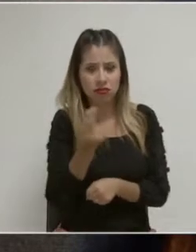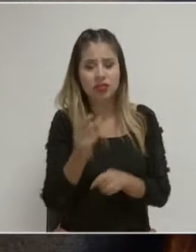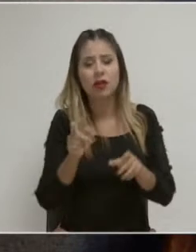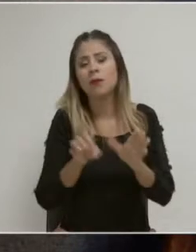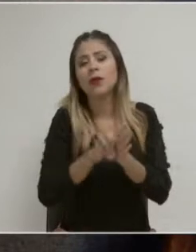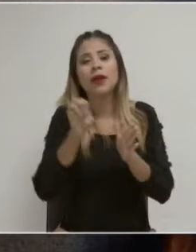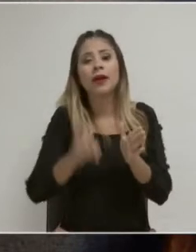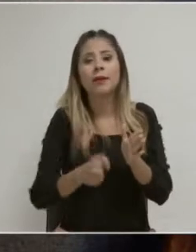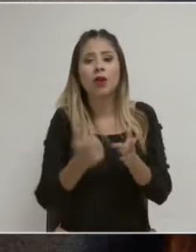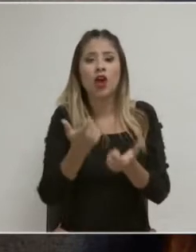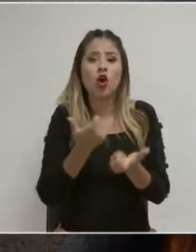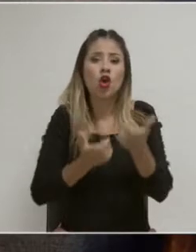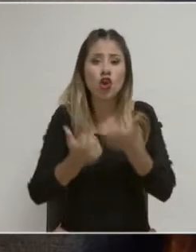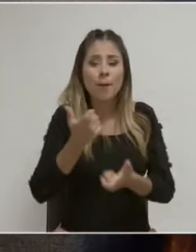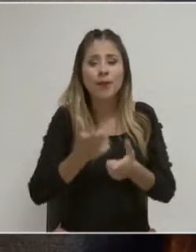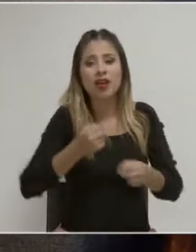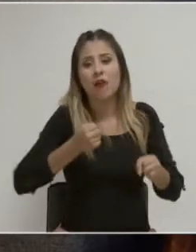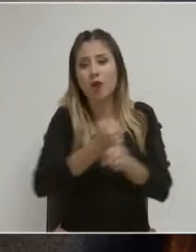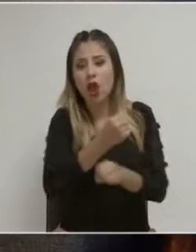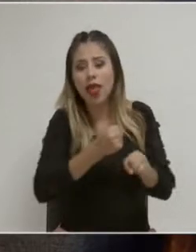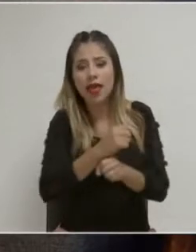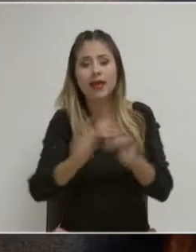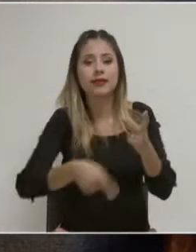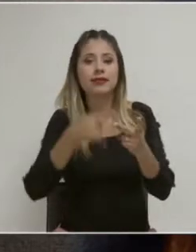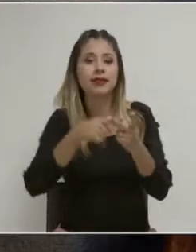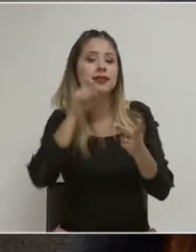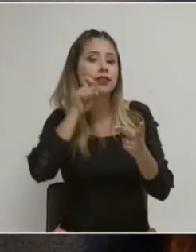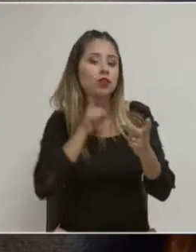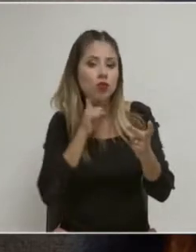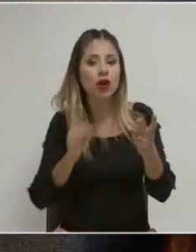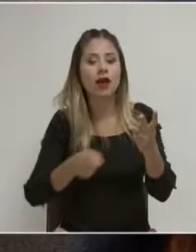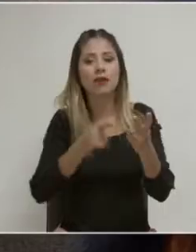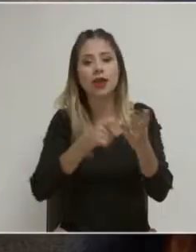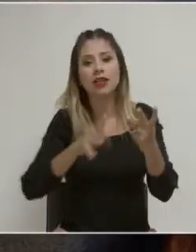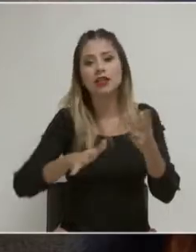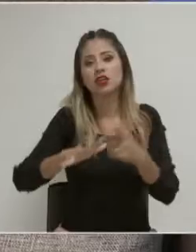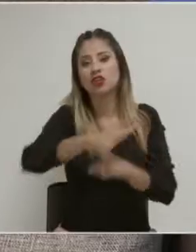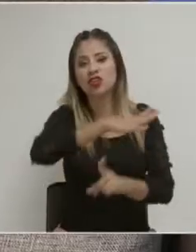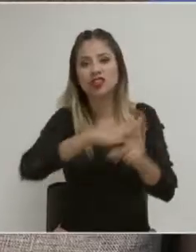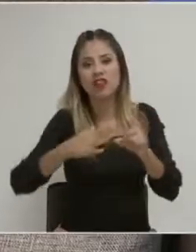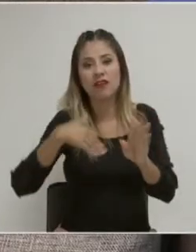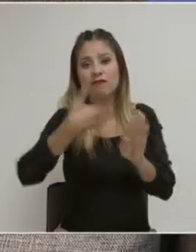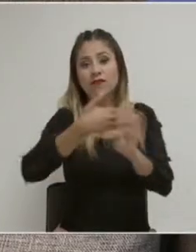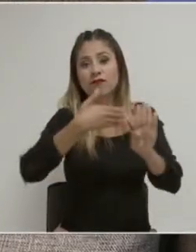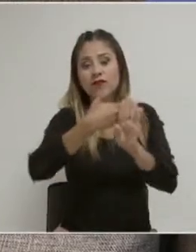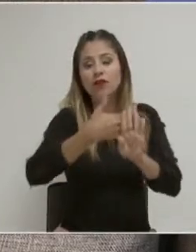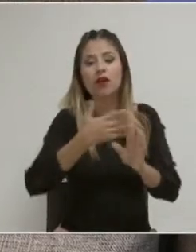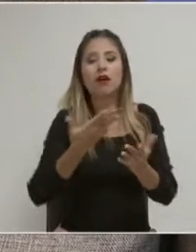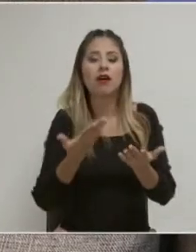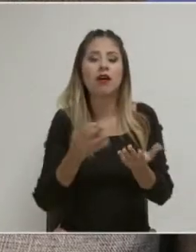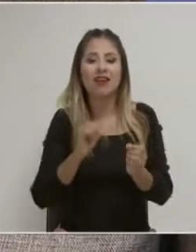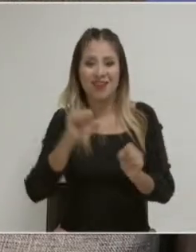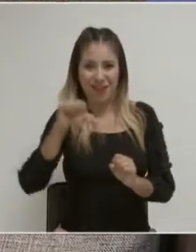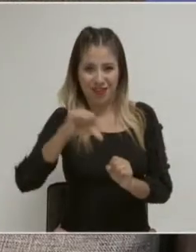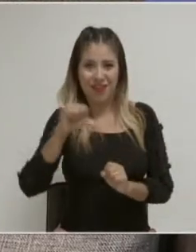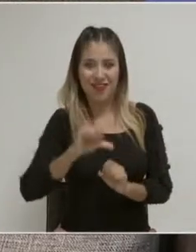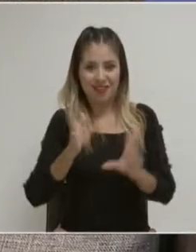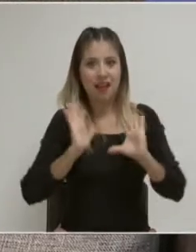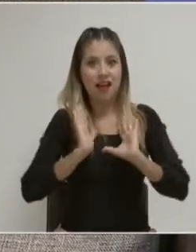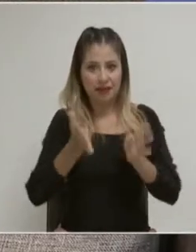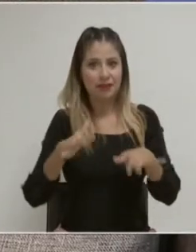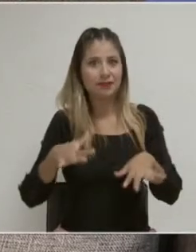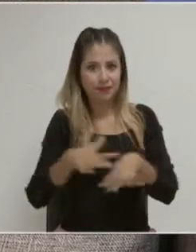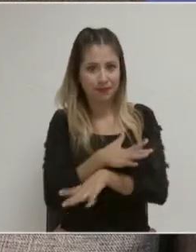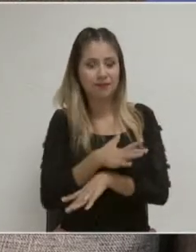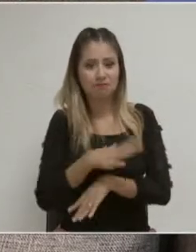comunitaria, psicológica, sexual. Hoy en día esta también es considerada una modalidad y